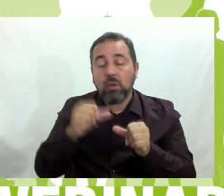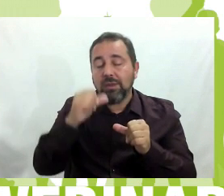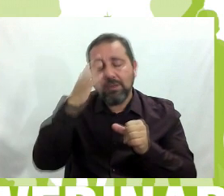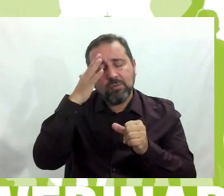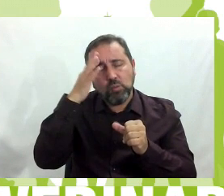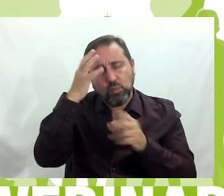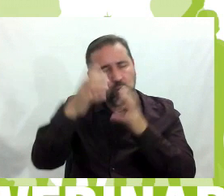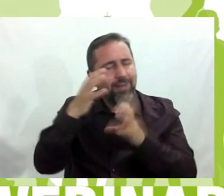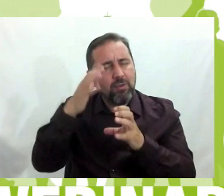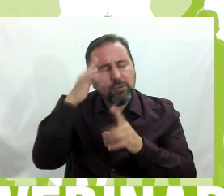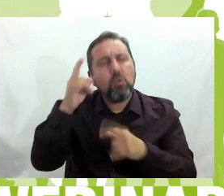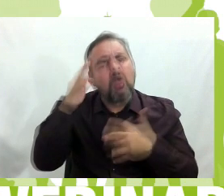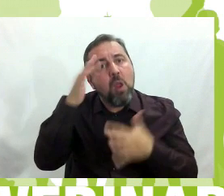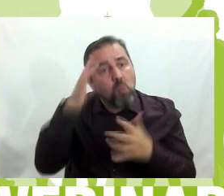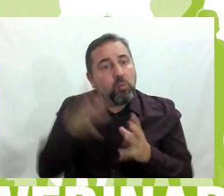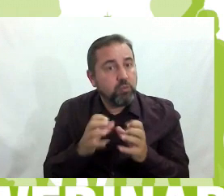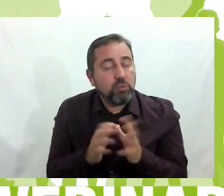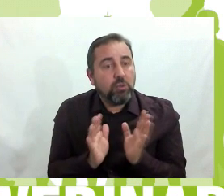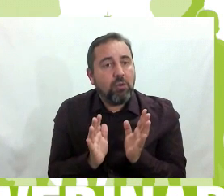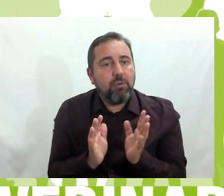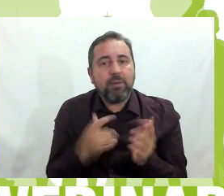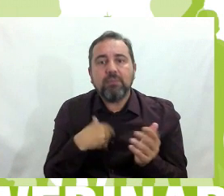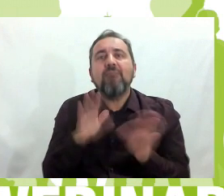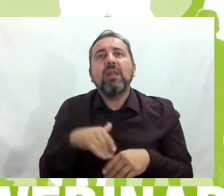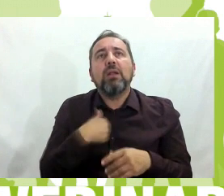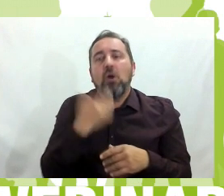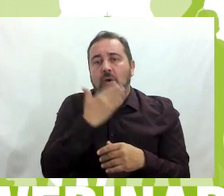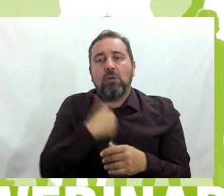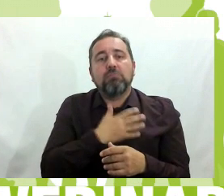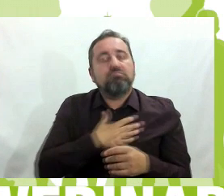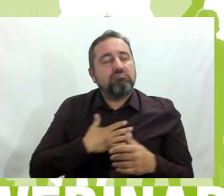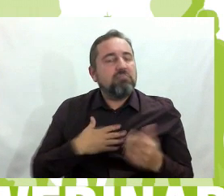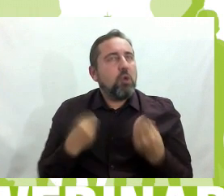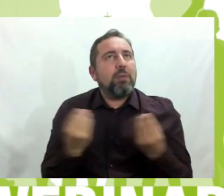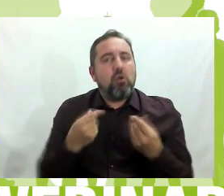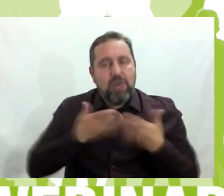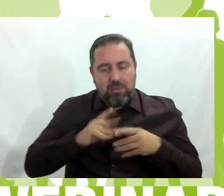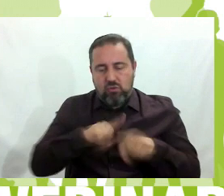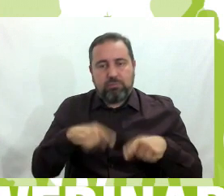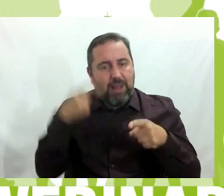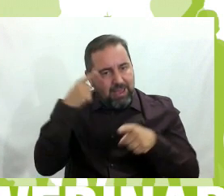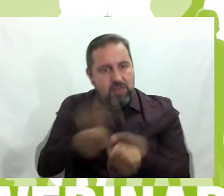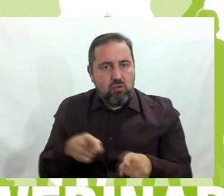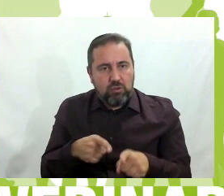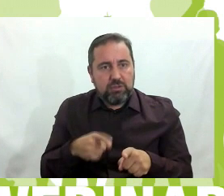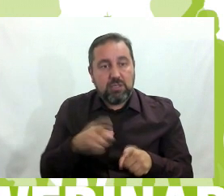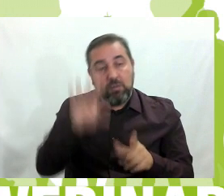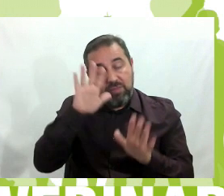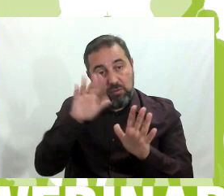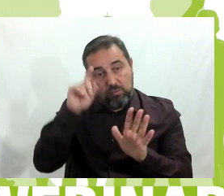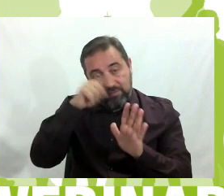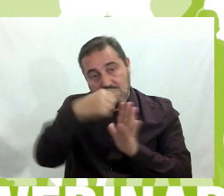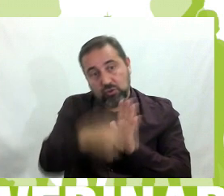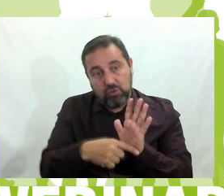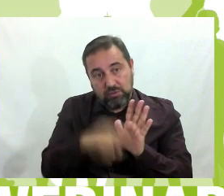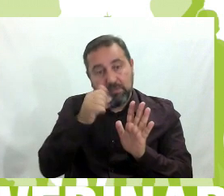ilusionante, que es realizar el colegio que mejor queremos para nuestros hijos, y de hecho, cinco profesores y profesoras traen